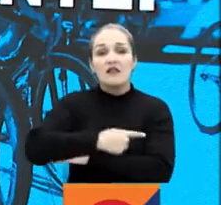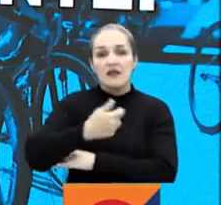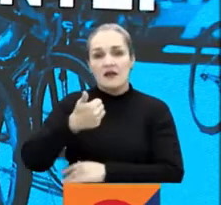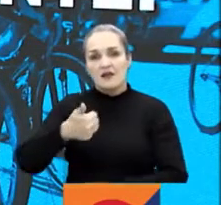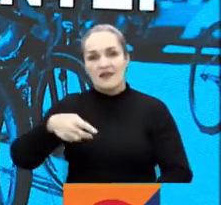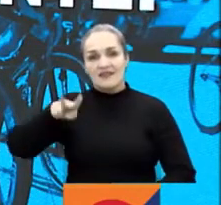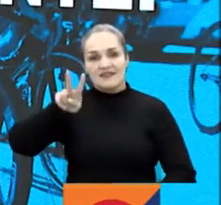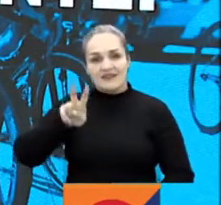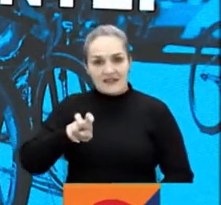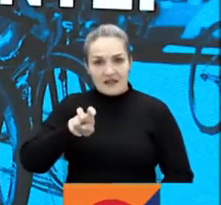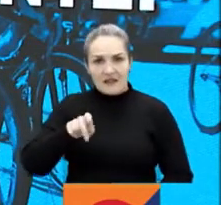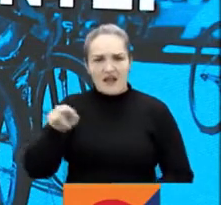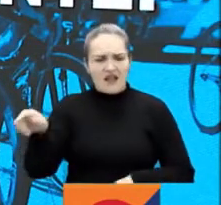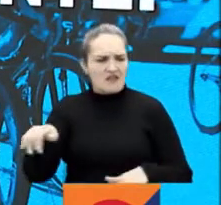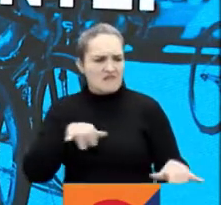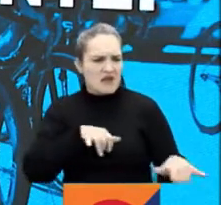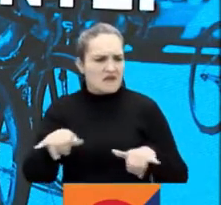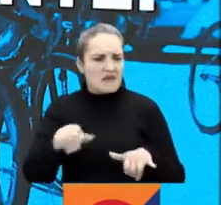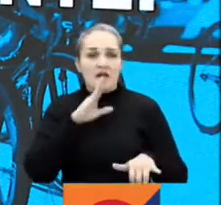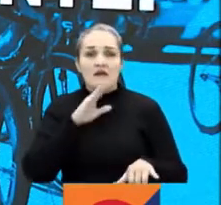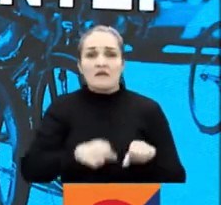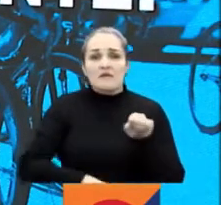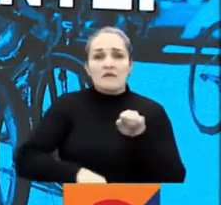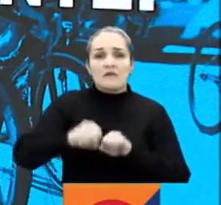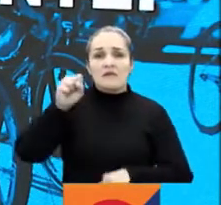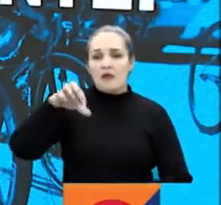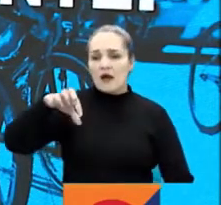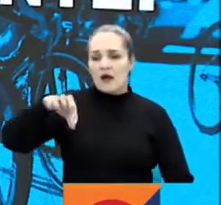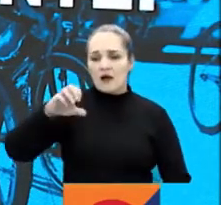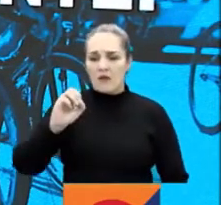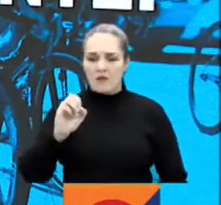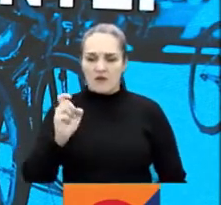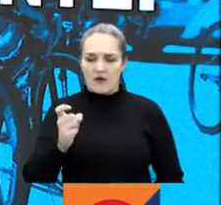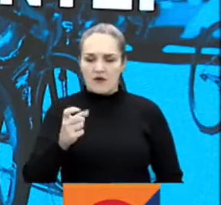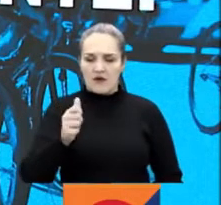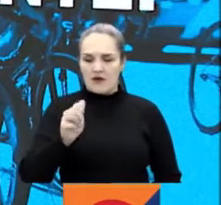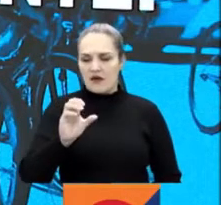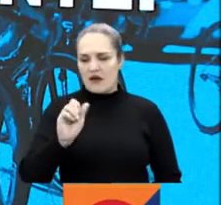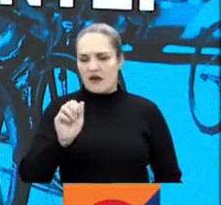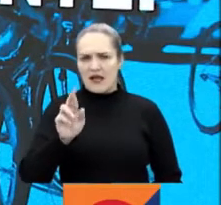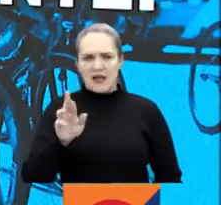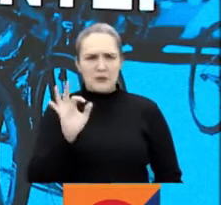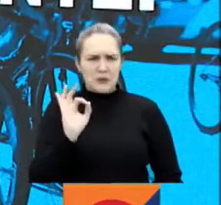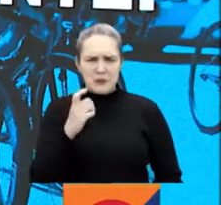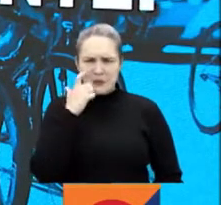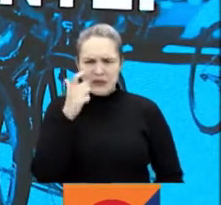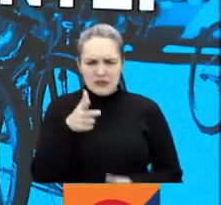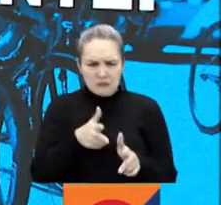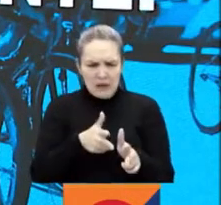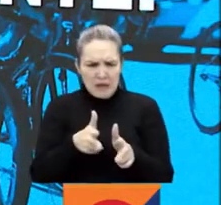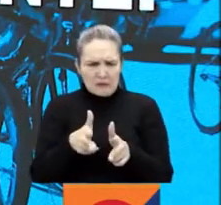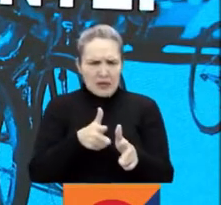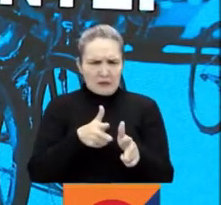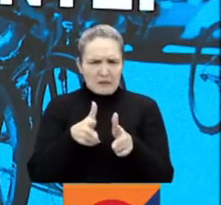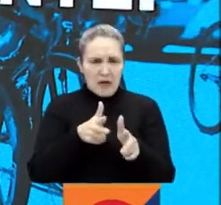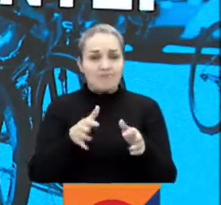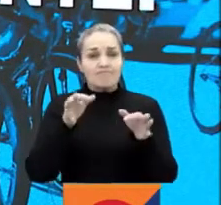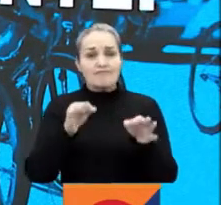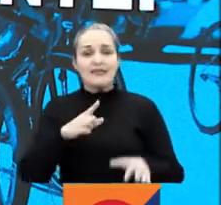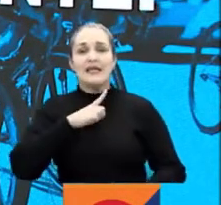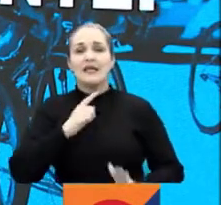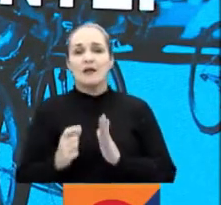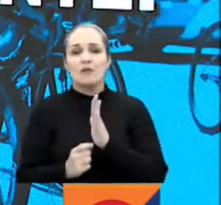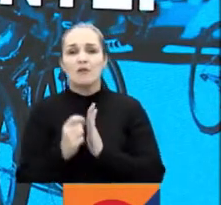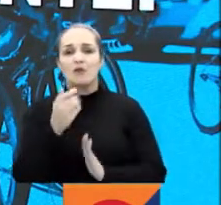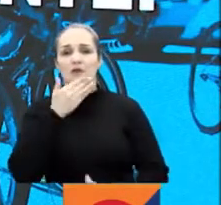nos entregó un typeo gachar que ganó la etapa con un final realmente apasionante y el líder, Vingegaard, mantuvo la camiseta amarilla. Nairo Quintana, por